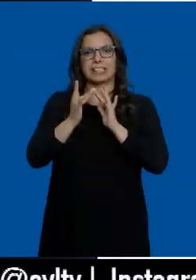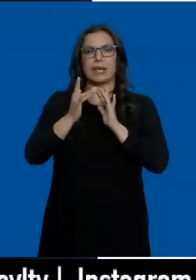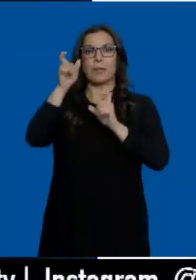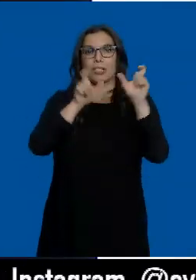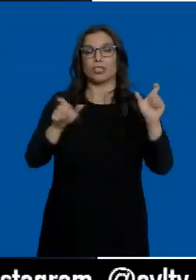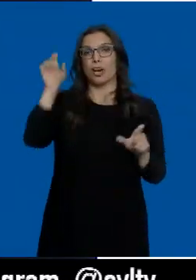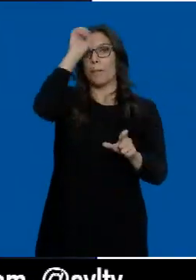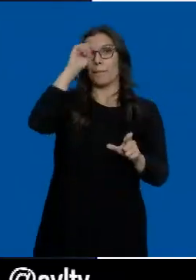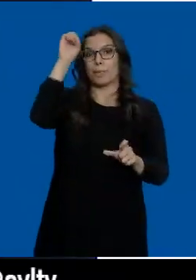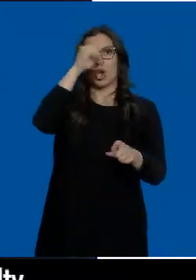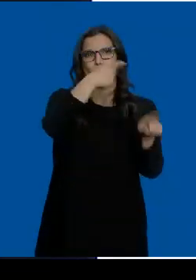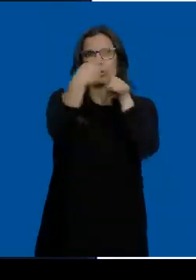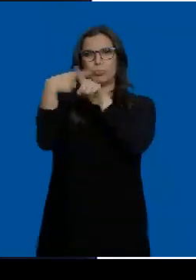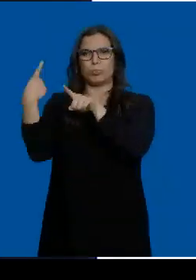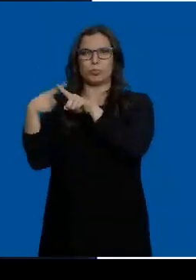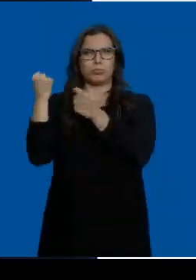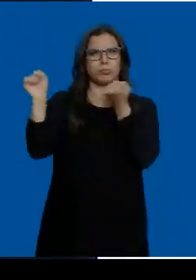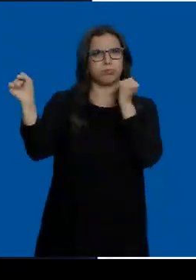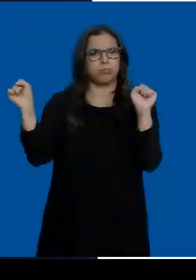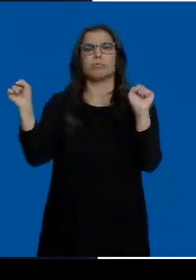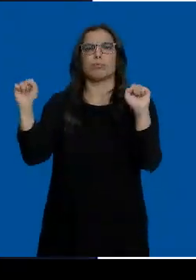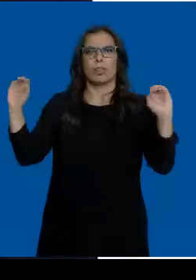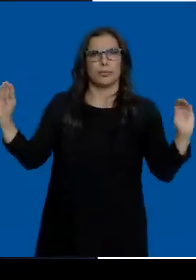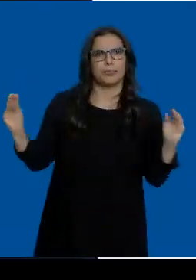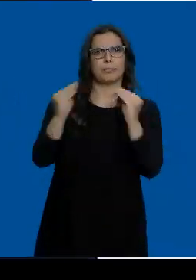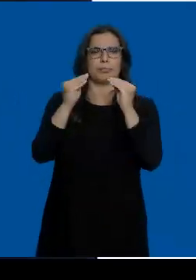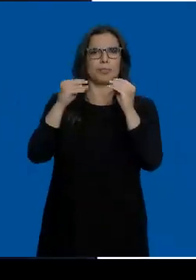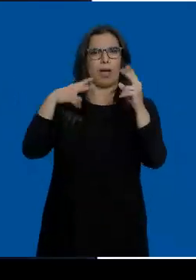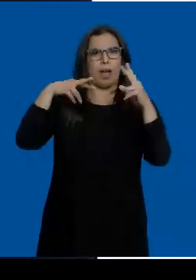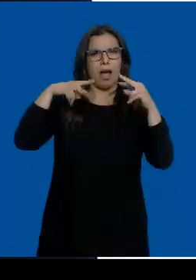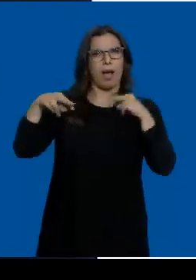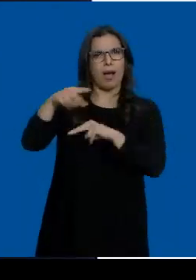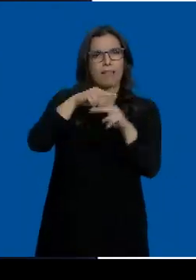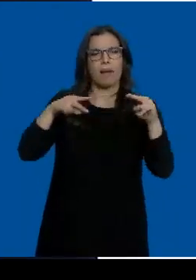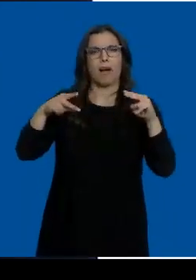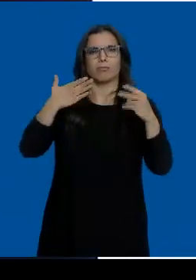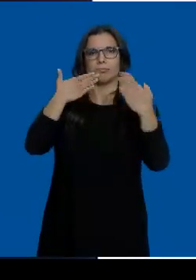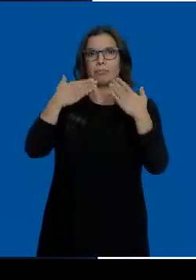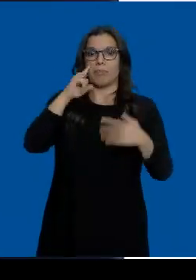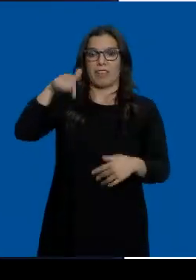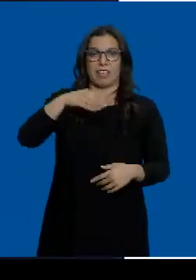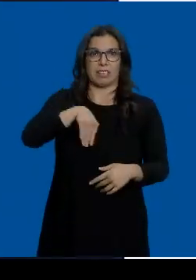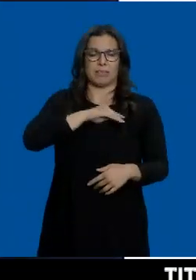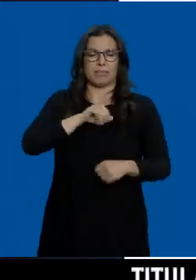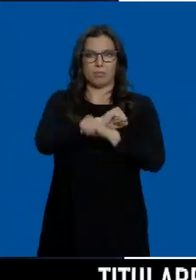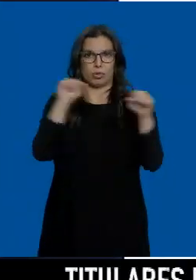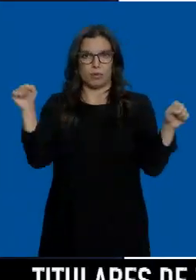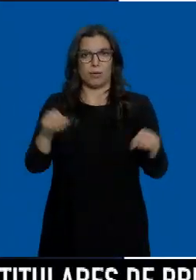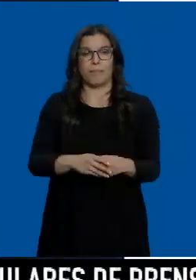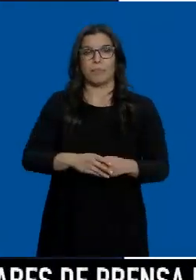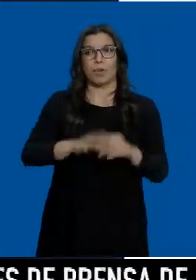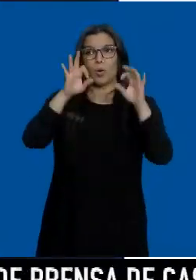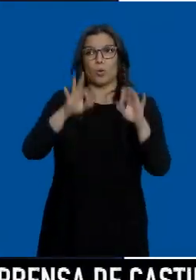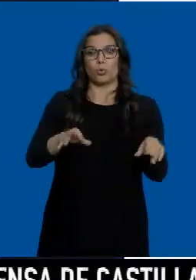que ahora mismo, desgraciadamente, en nuestro país parece un arcano imposible. Lo que estoy hablando es precisamente de la